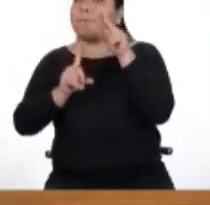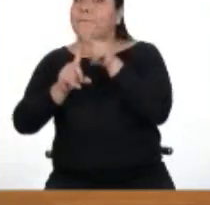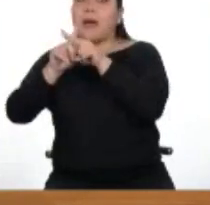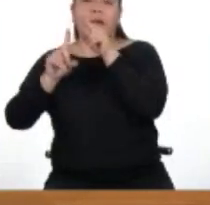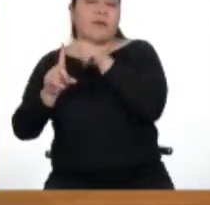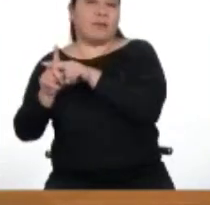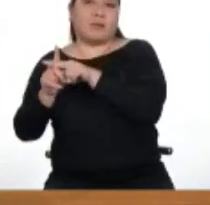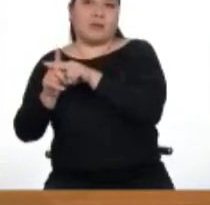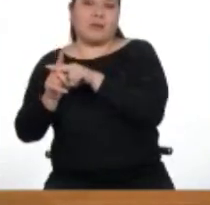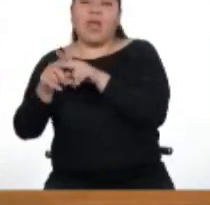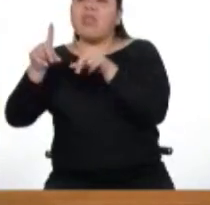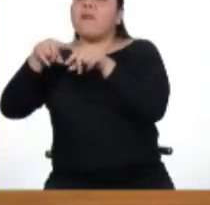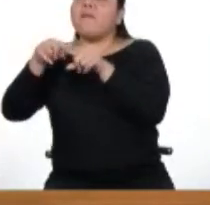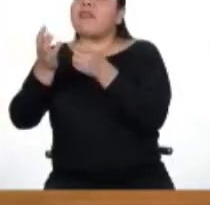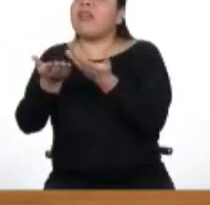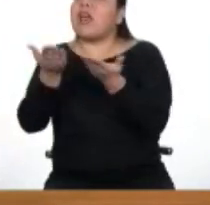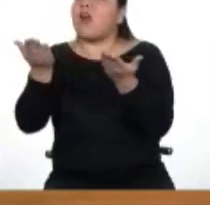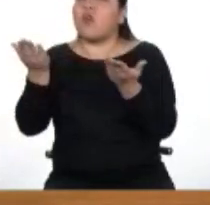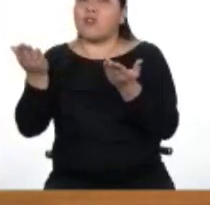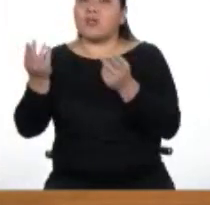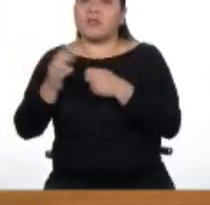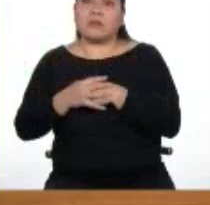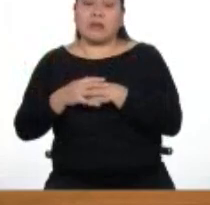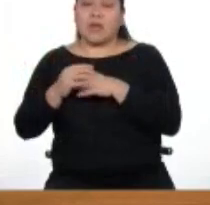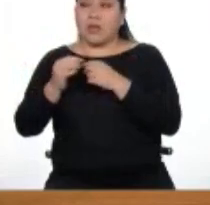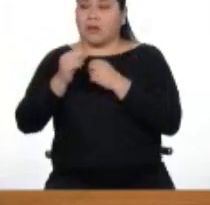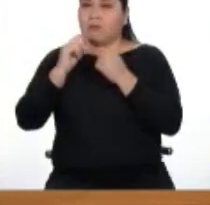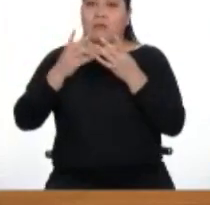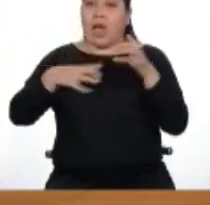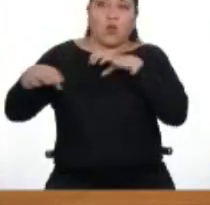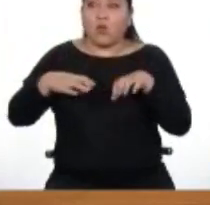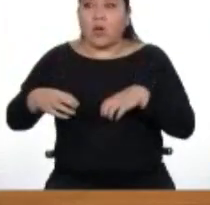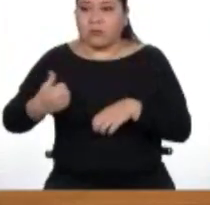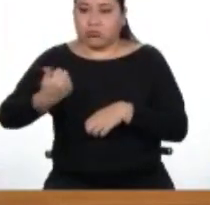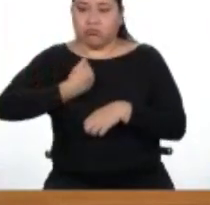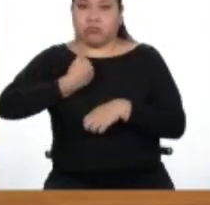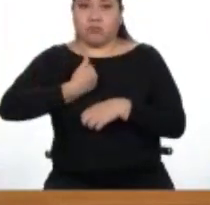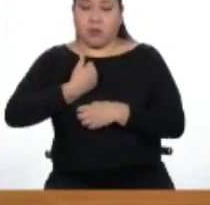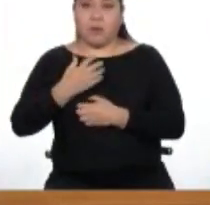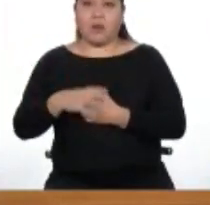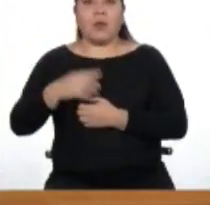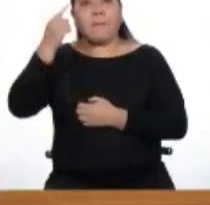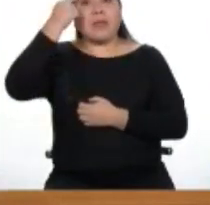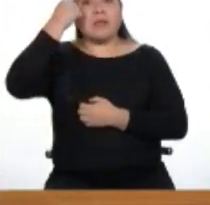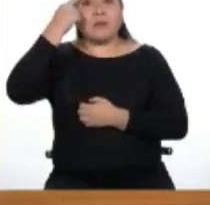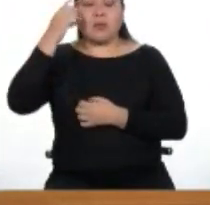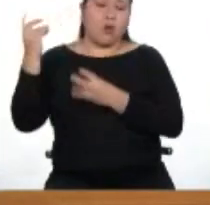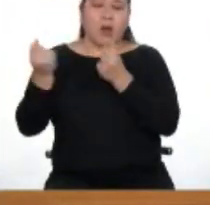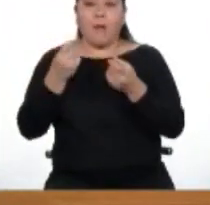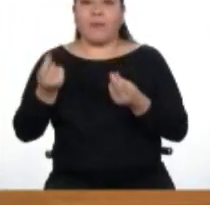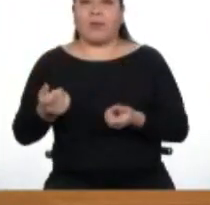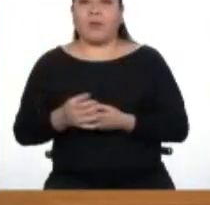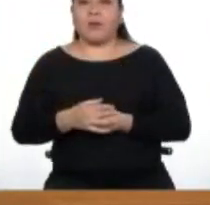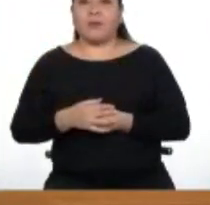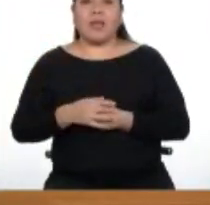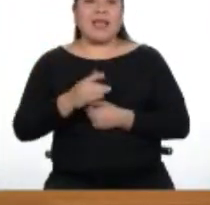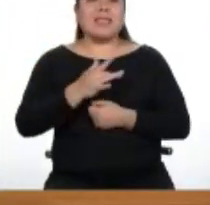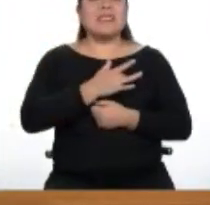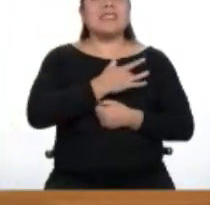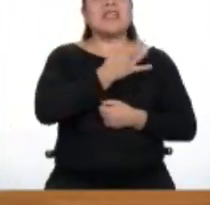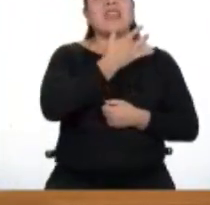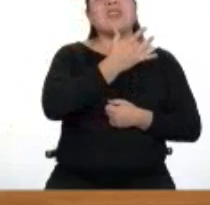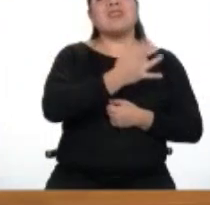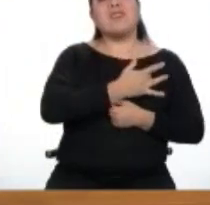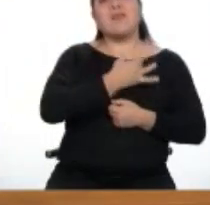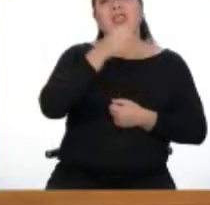diversos estímulos y que van acompañadas de reacciones fisiológicas y pensamientos. Los sentimientos, en